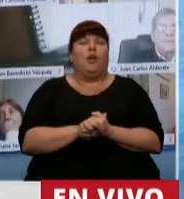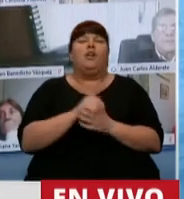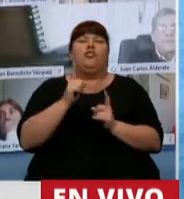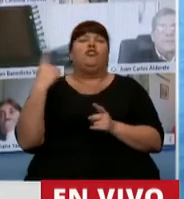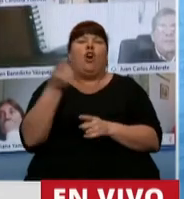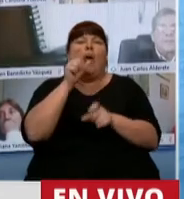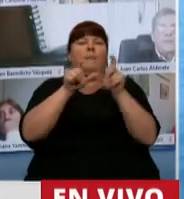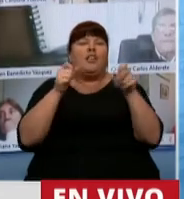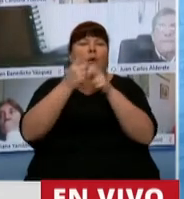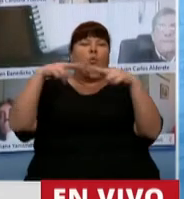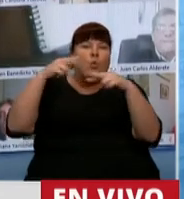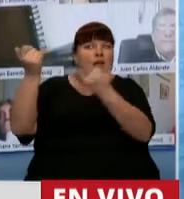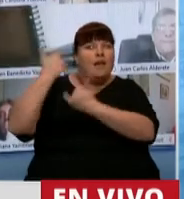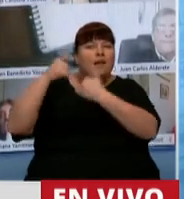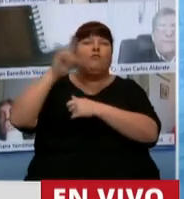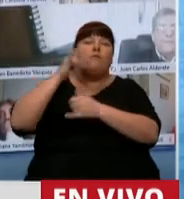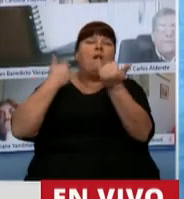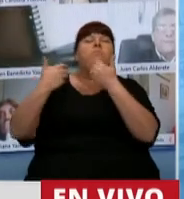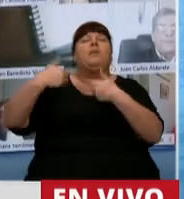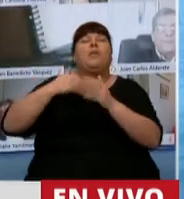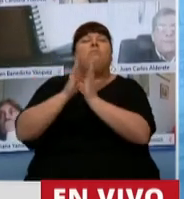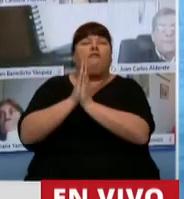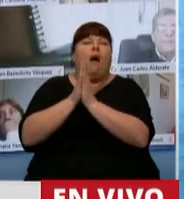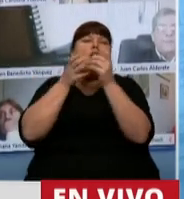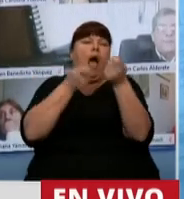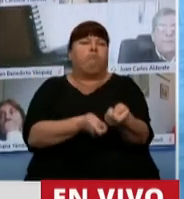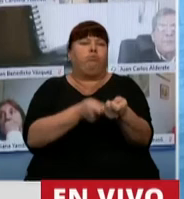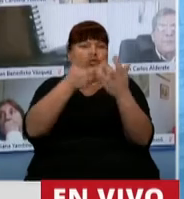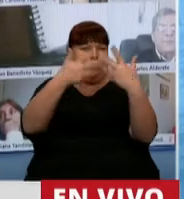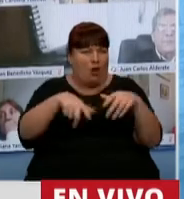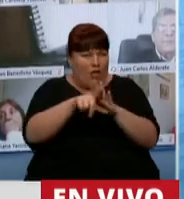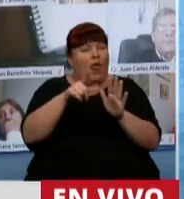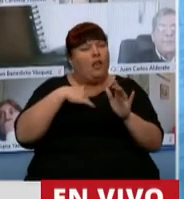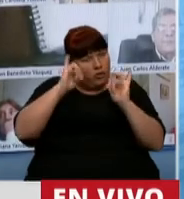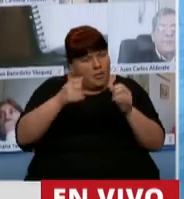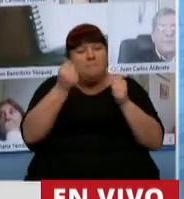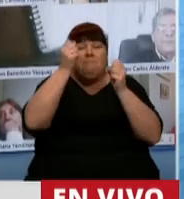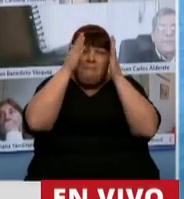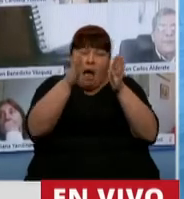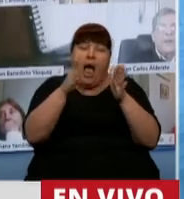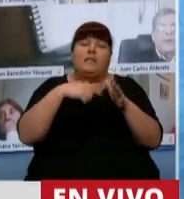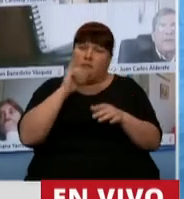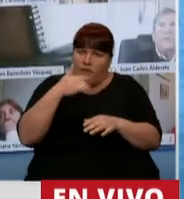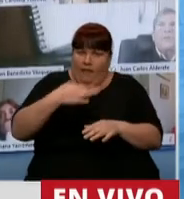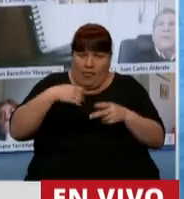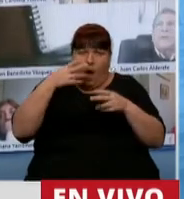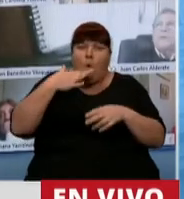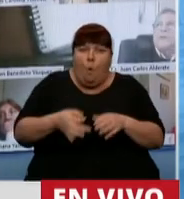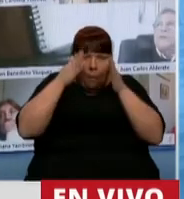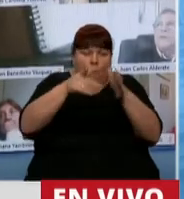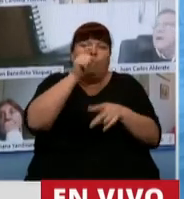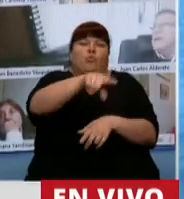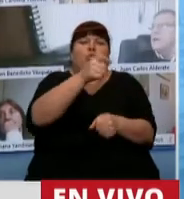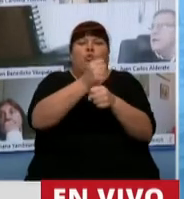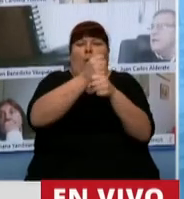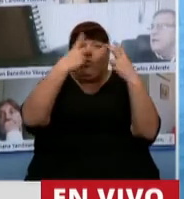de todos esos trabajadores de turismo de la provincia de Tucumán que nos han pedido que acompañemos y la verdad que vamos a priorizar y priorizamos el trabajo de